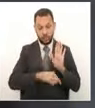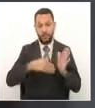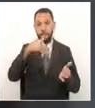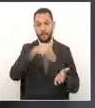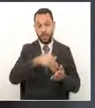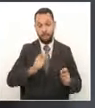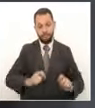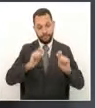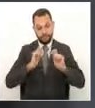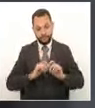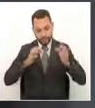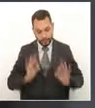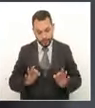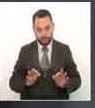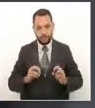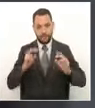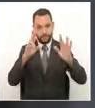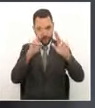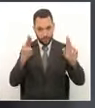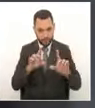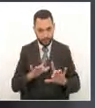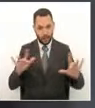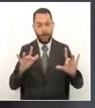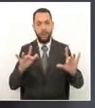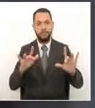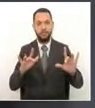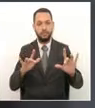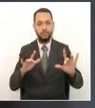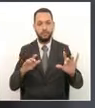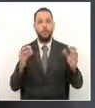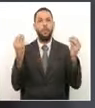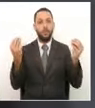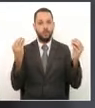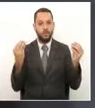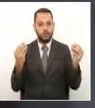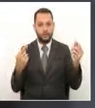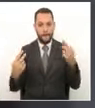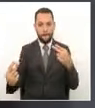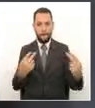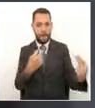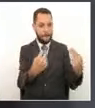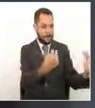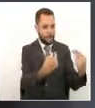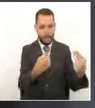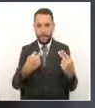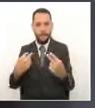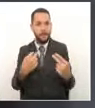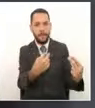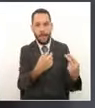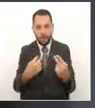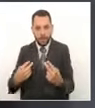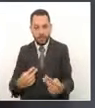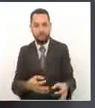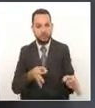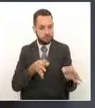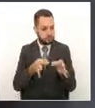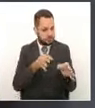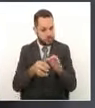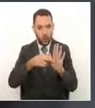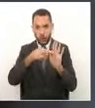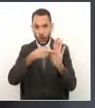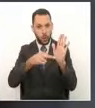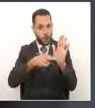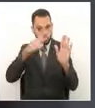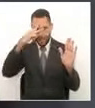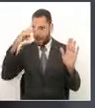correspondió hacerlo de manera virtual, en tuvimos muy buena asistencia y cumplimos con lo que dice la norma, que eso es muy